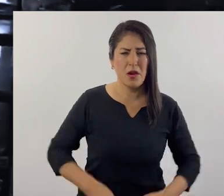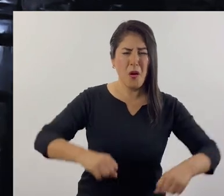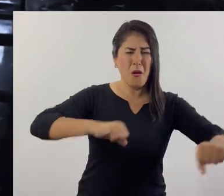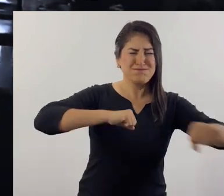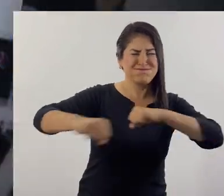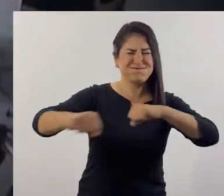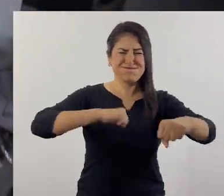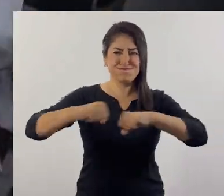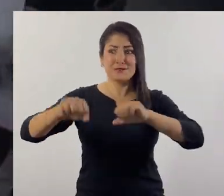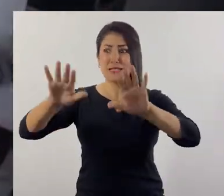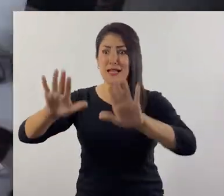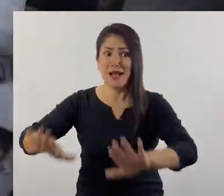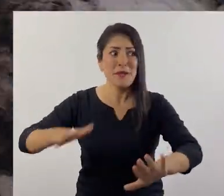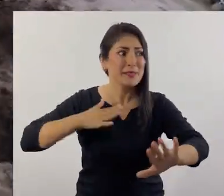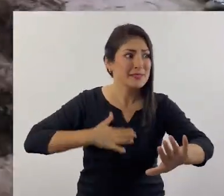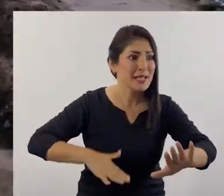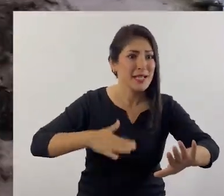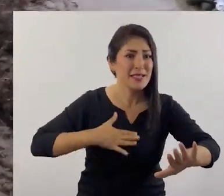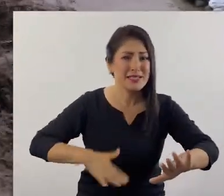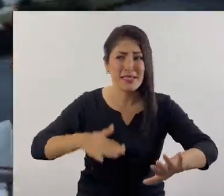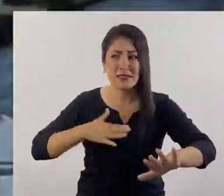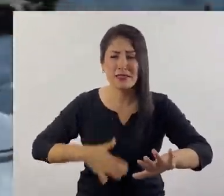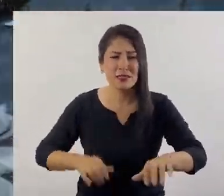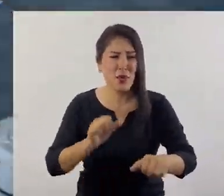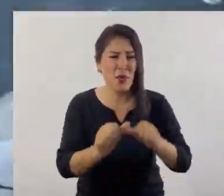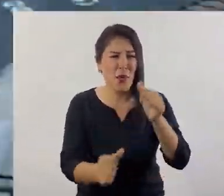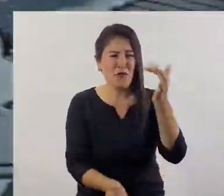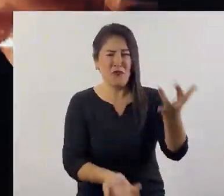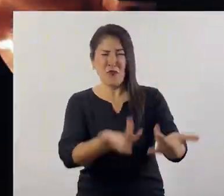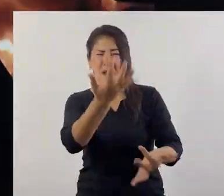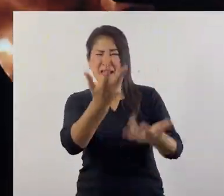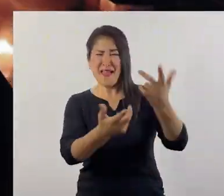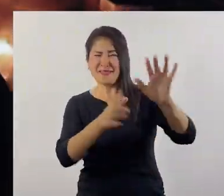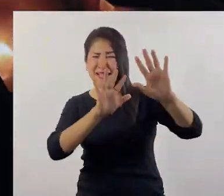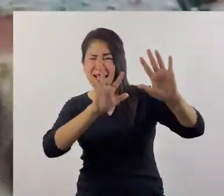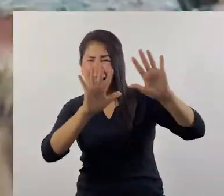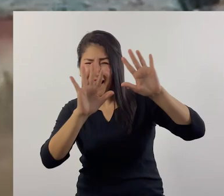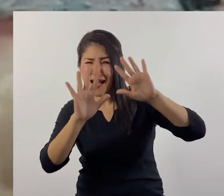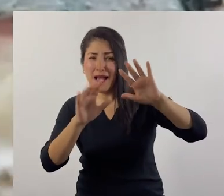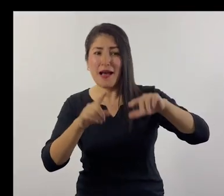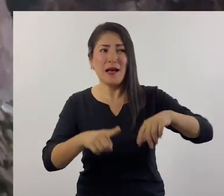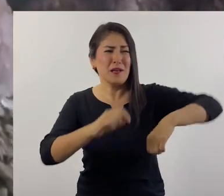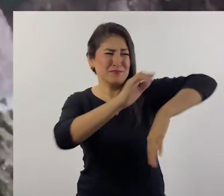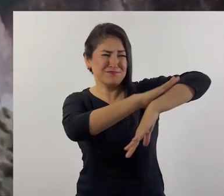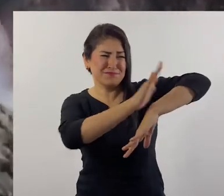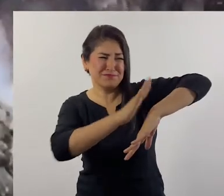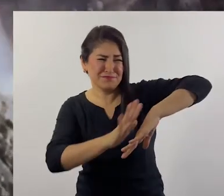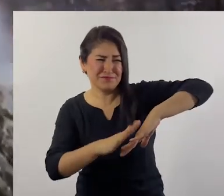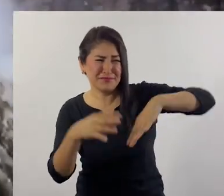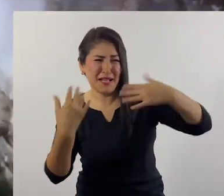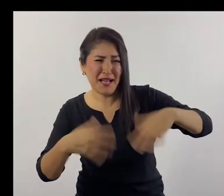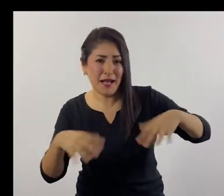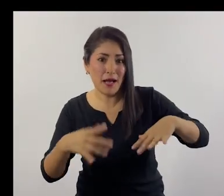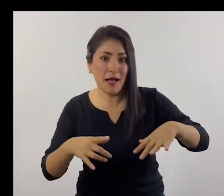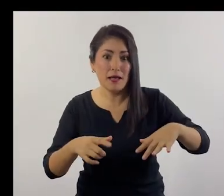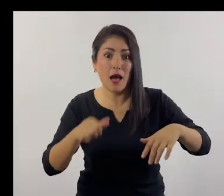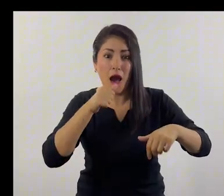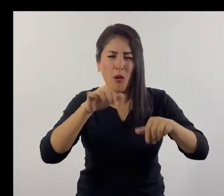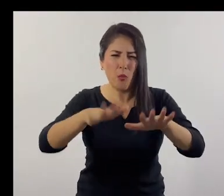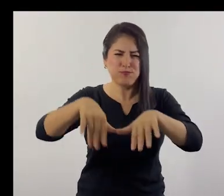Mantengan la calma en este momento que está produciendo un sismo. Un incendio que se registró. ¡Sigue saliendo! ¡Ay, Dios mío!